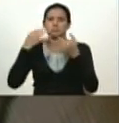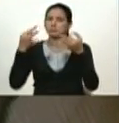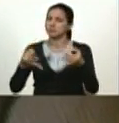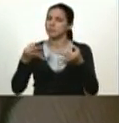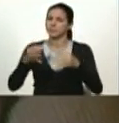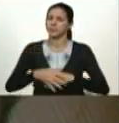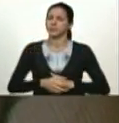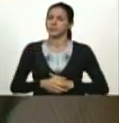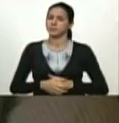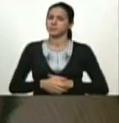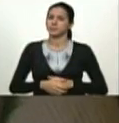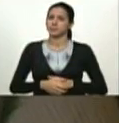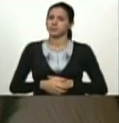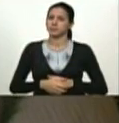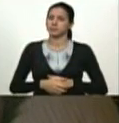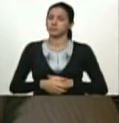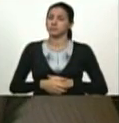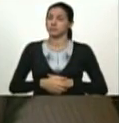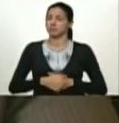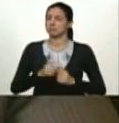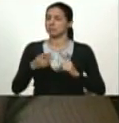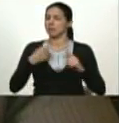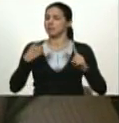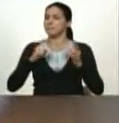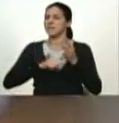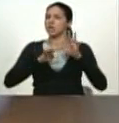un papel estelar desde los años 80,